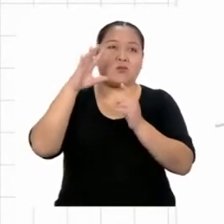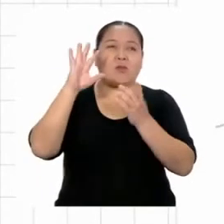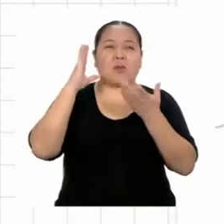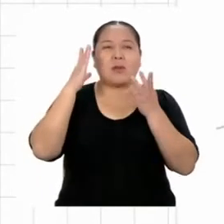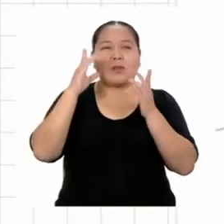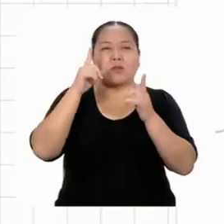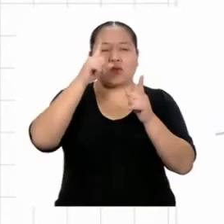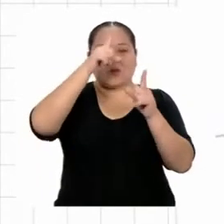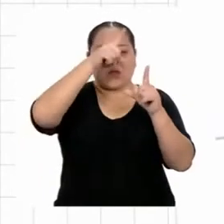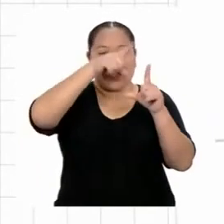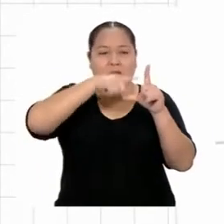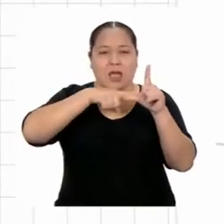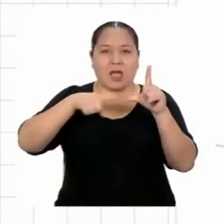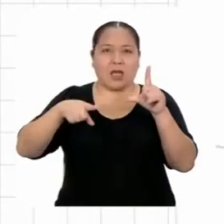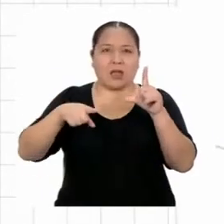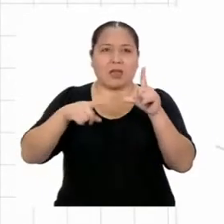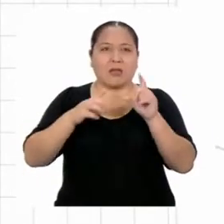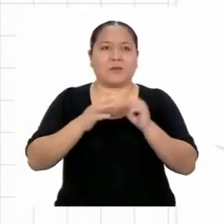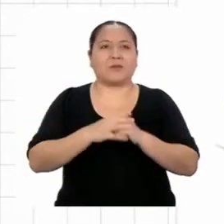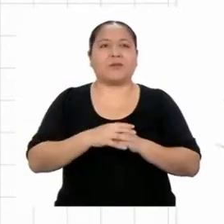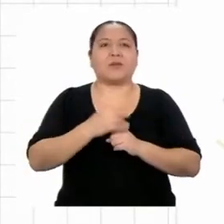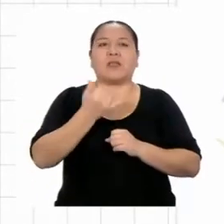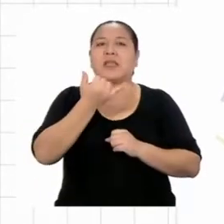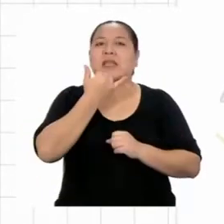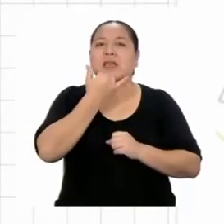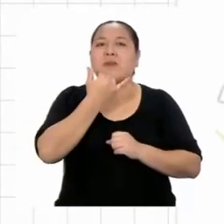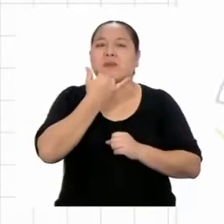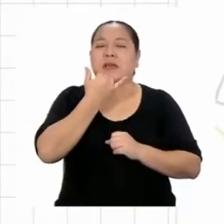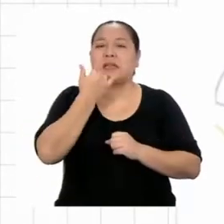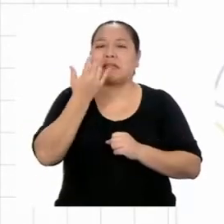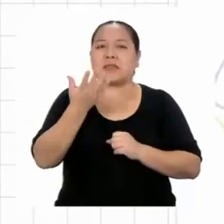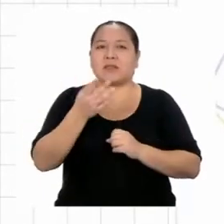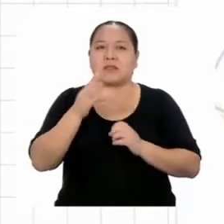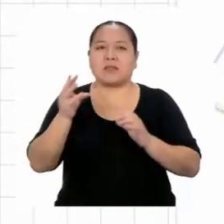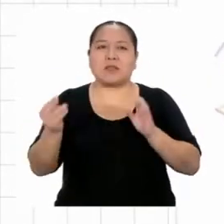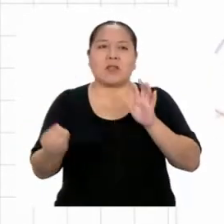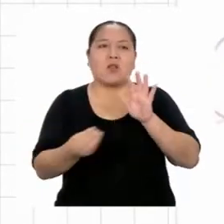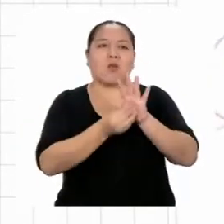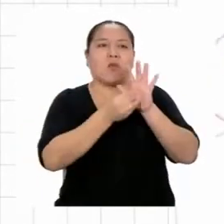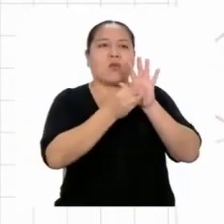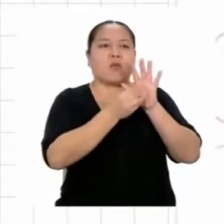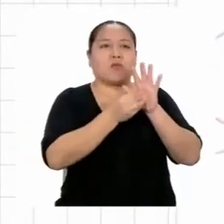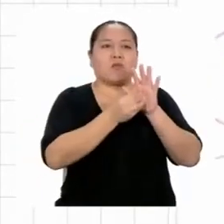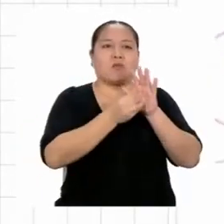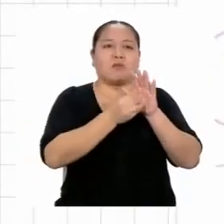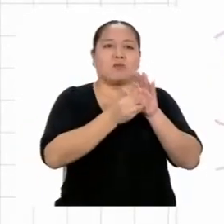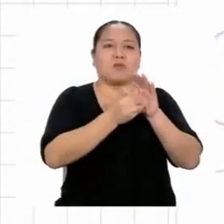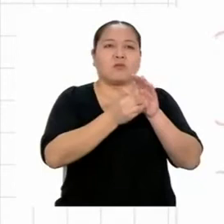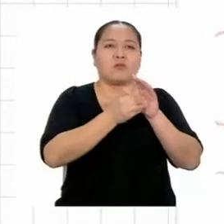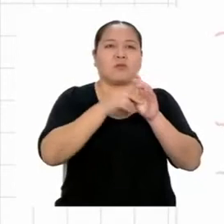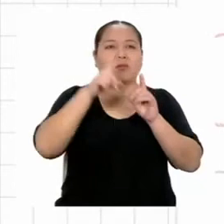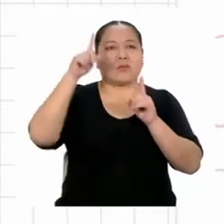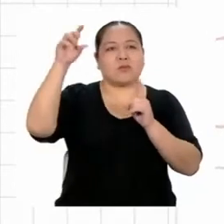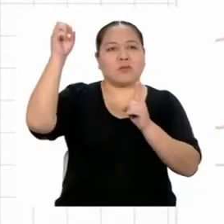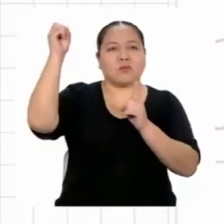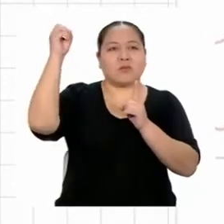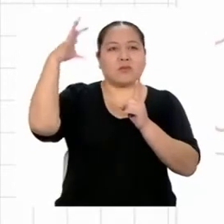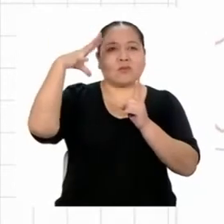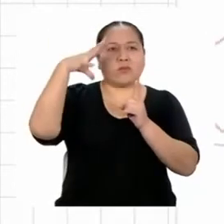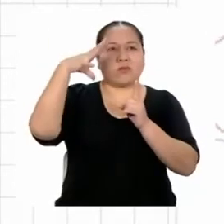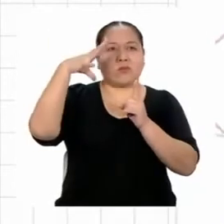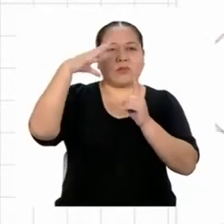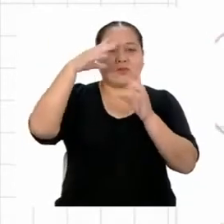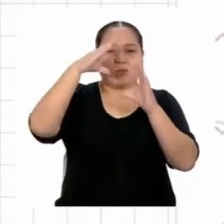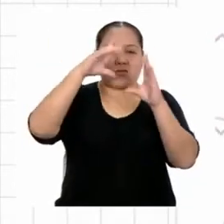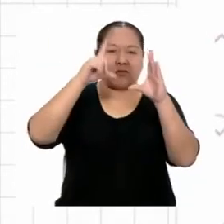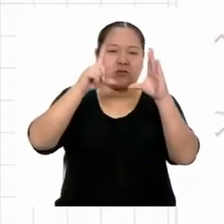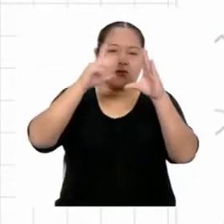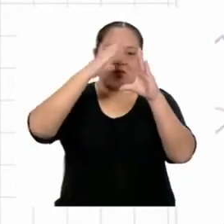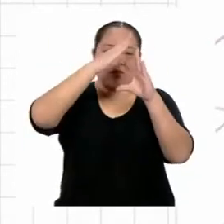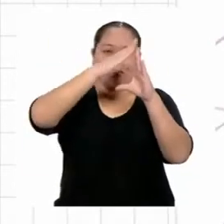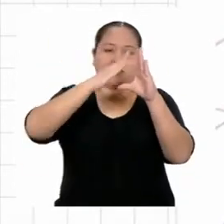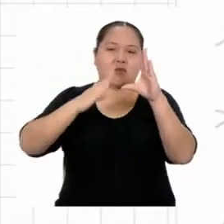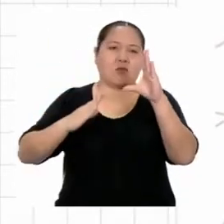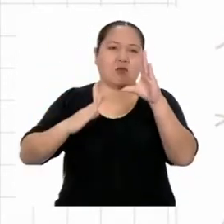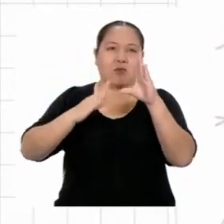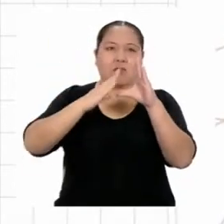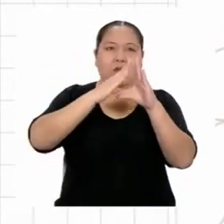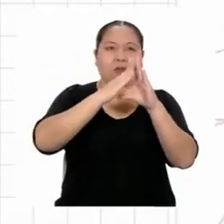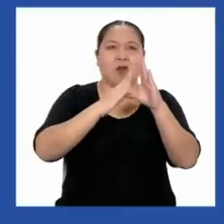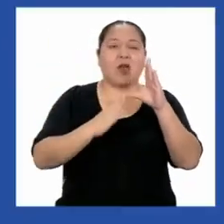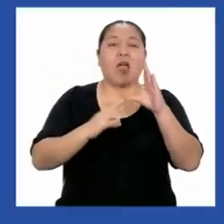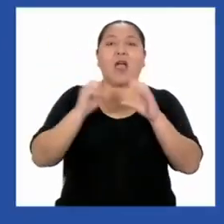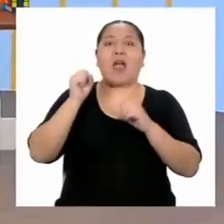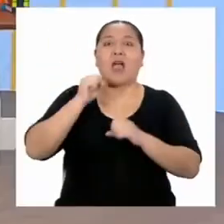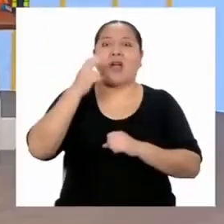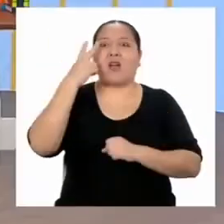¿Y qué pasaría si a esta imagen le agregamos un... rayo de luz? ¡Un triángulo! ¡Veo un triángulo!